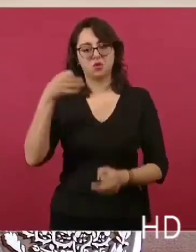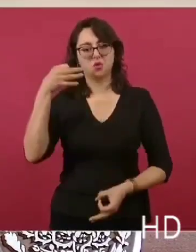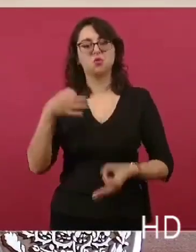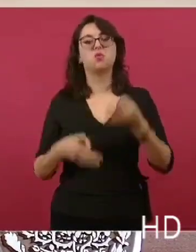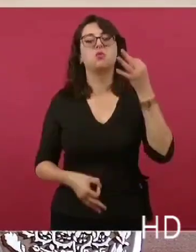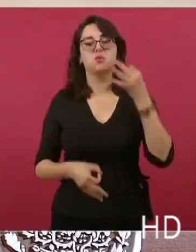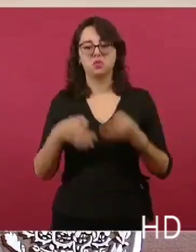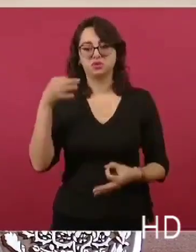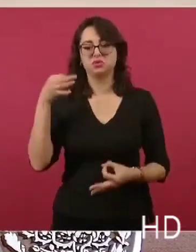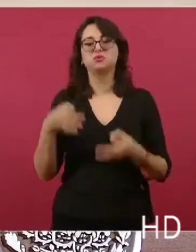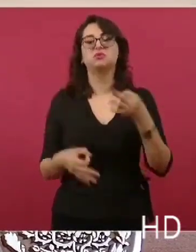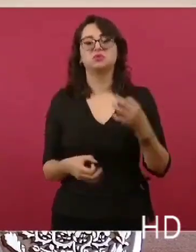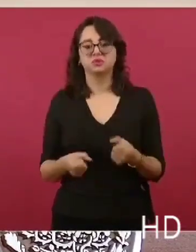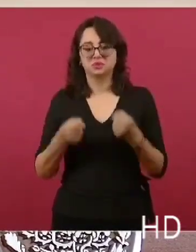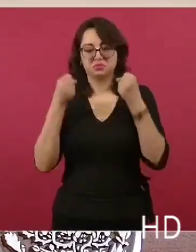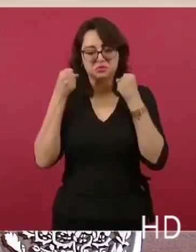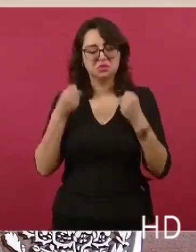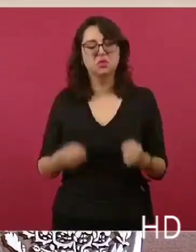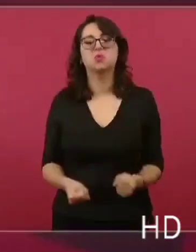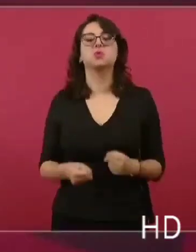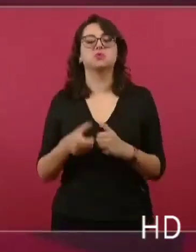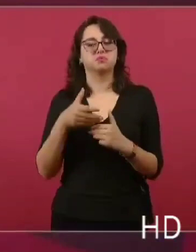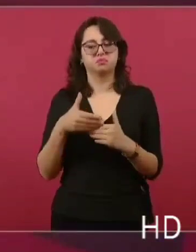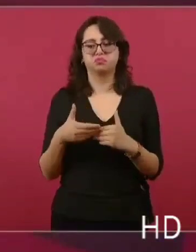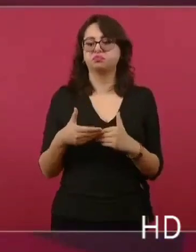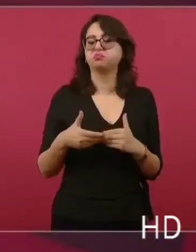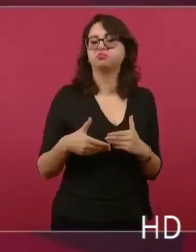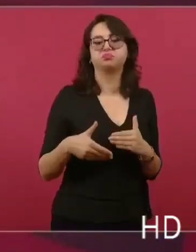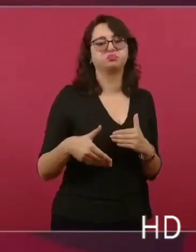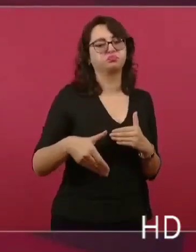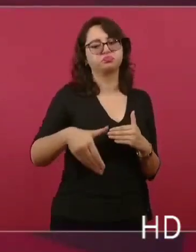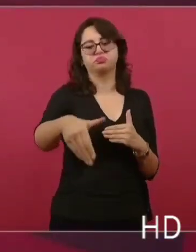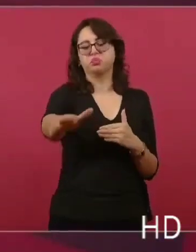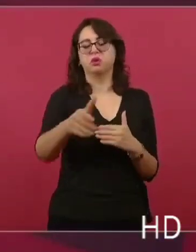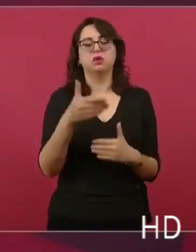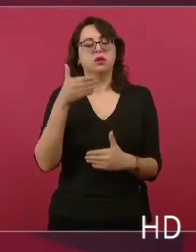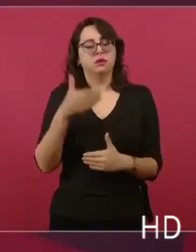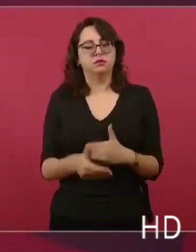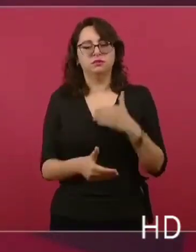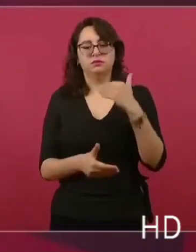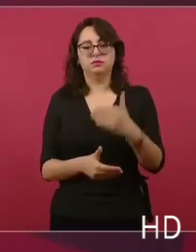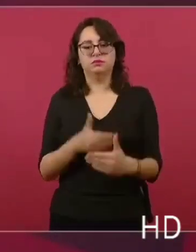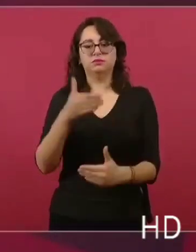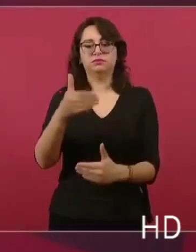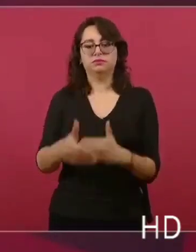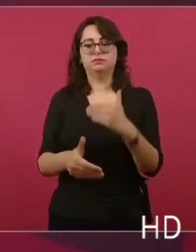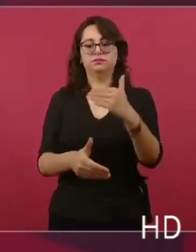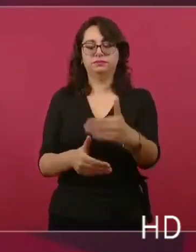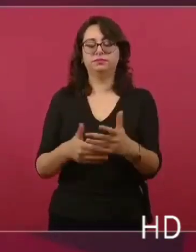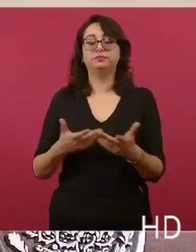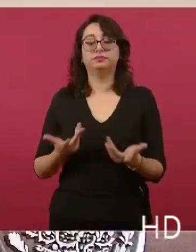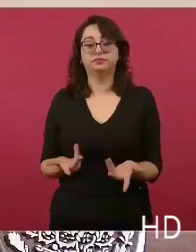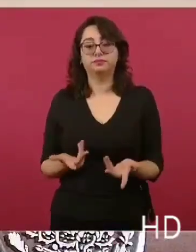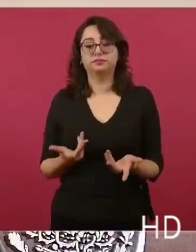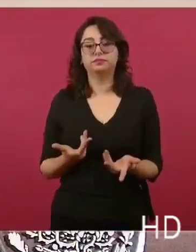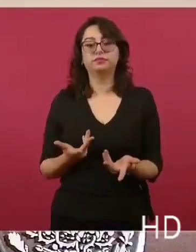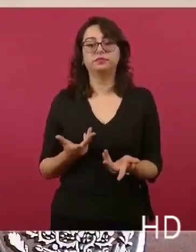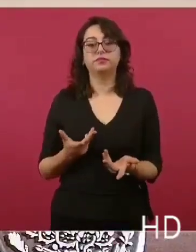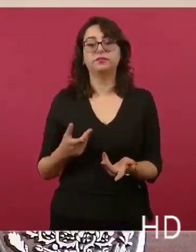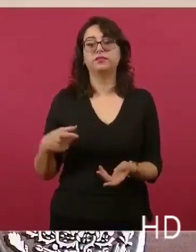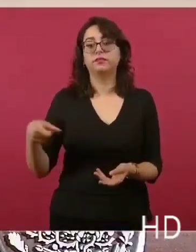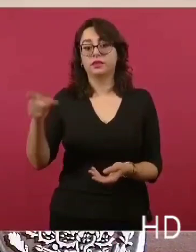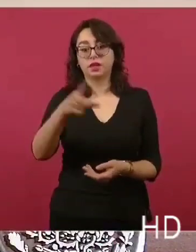Viene el momento en el que el juez les va a exigir a los